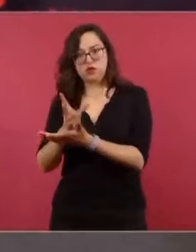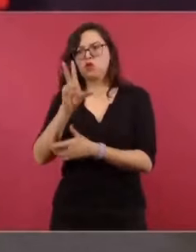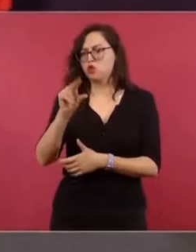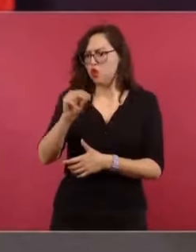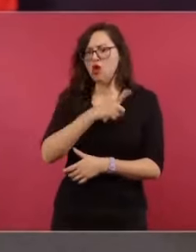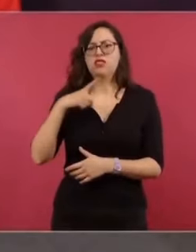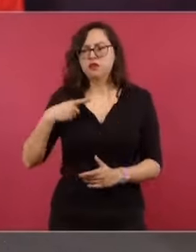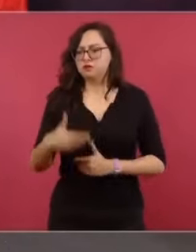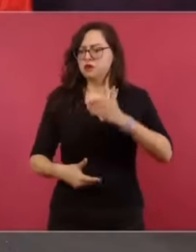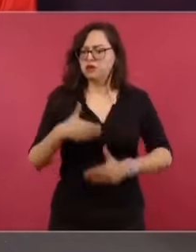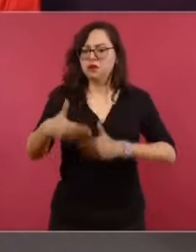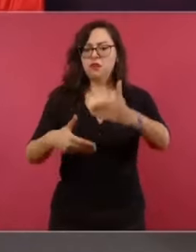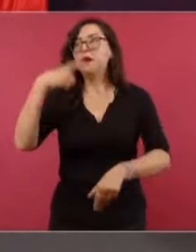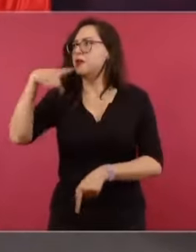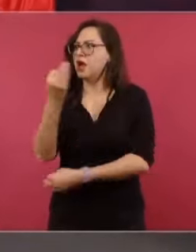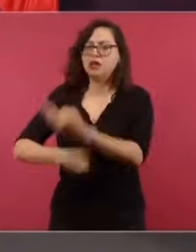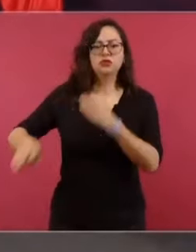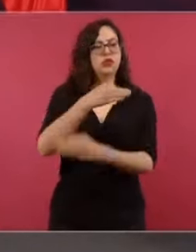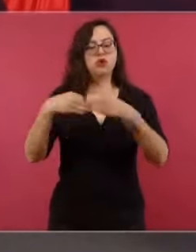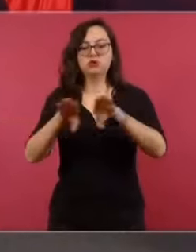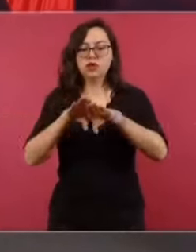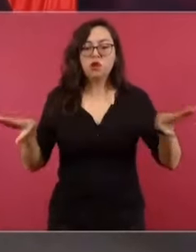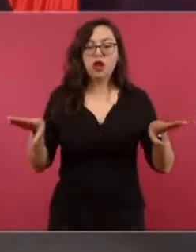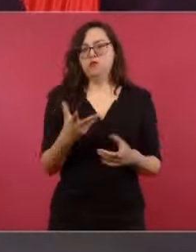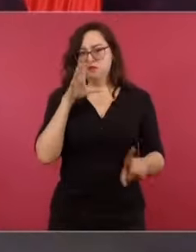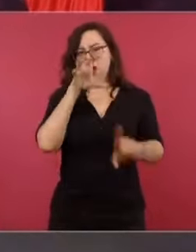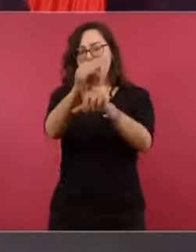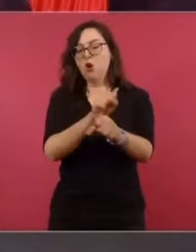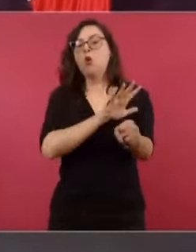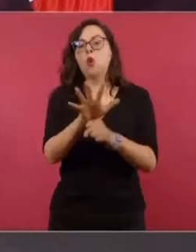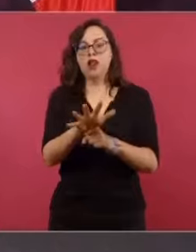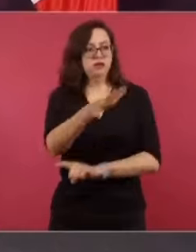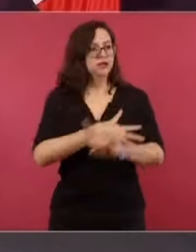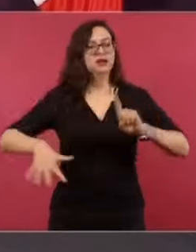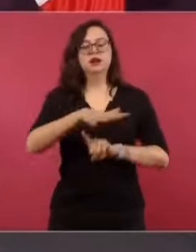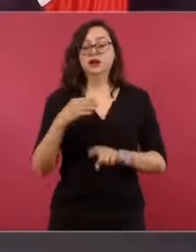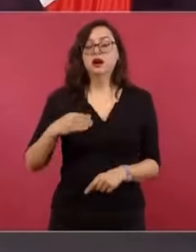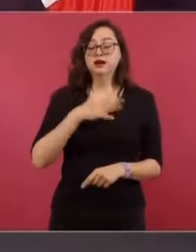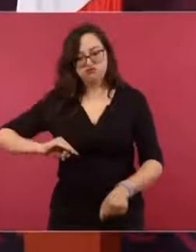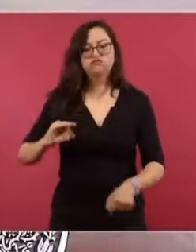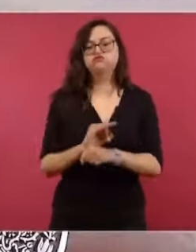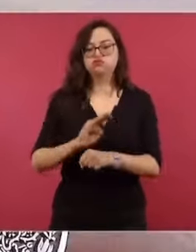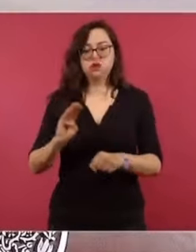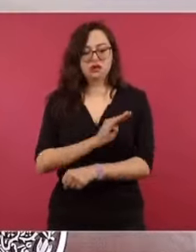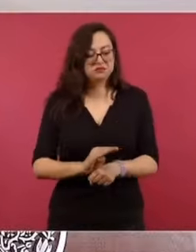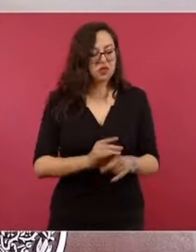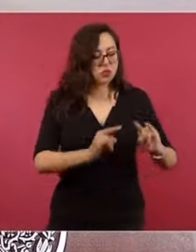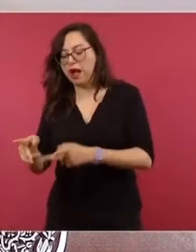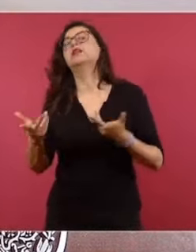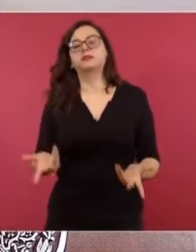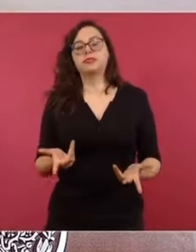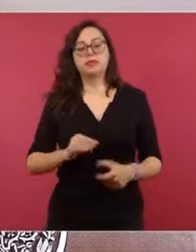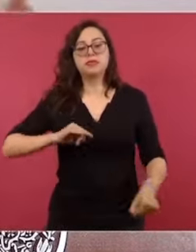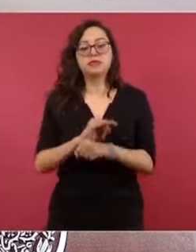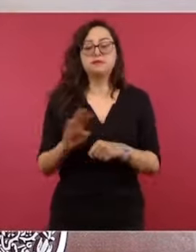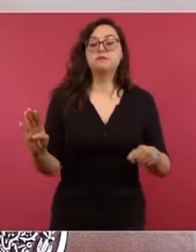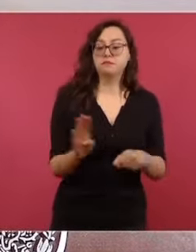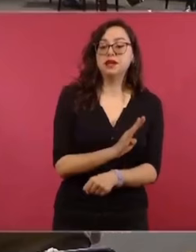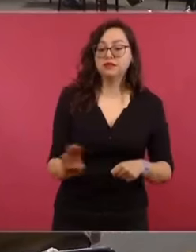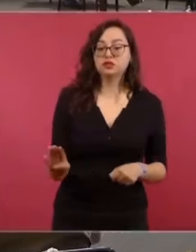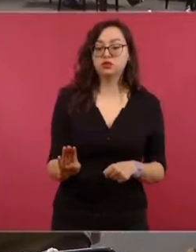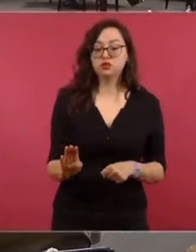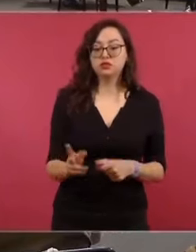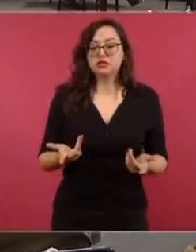en hacer realidad el estado de bienestar, que tengamos los mexicanos seguridad de la cuna hasta la tumba, que no estemos